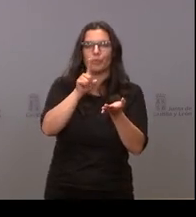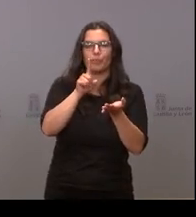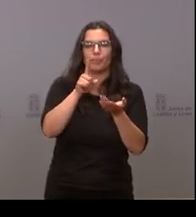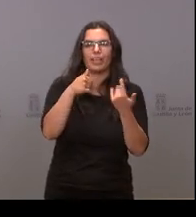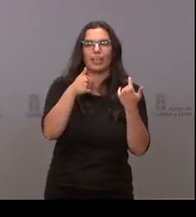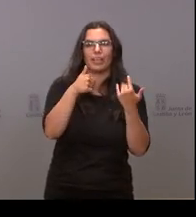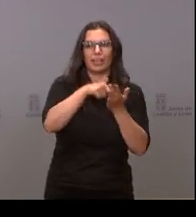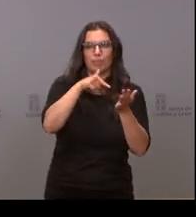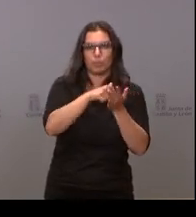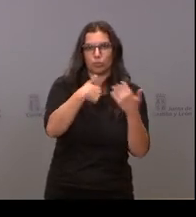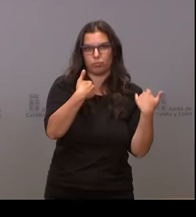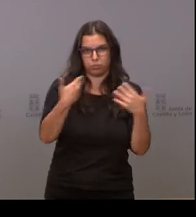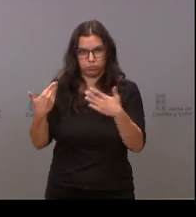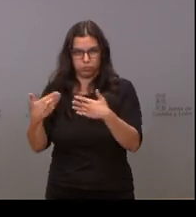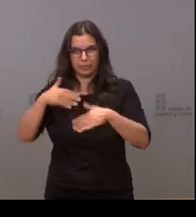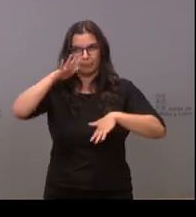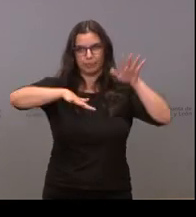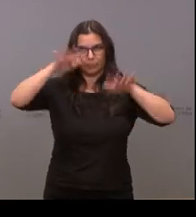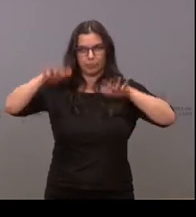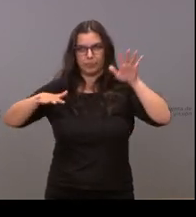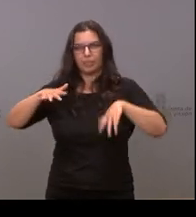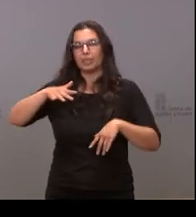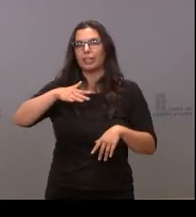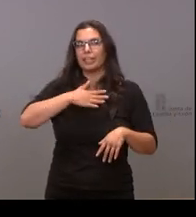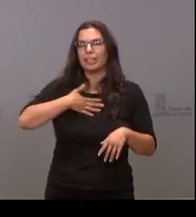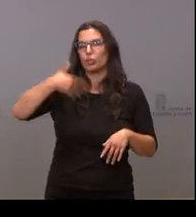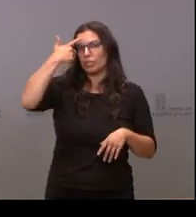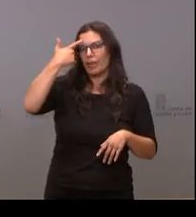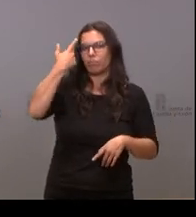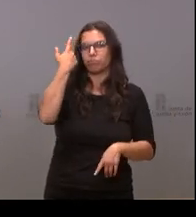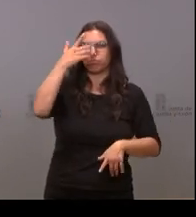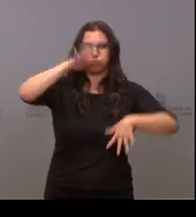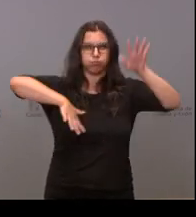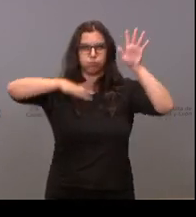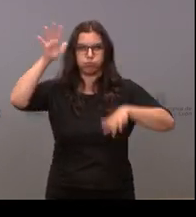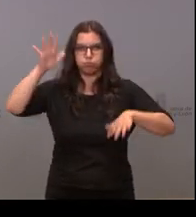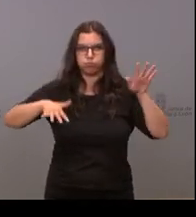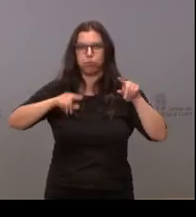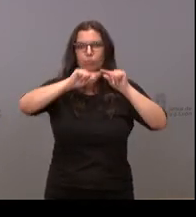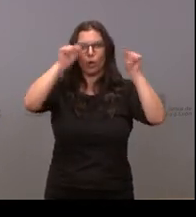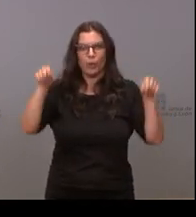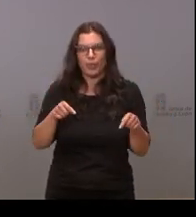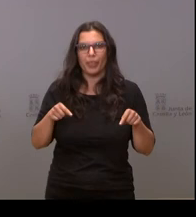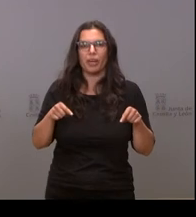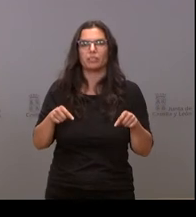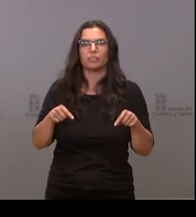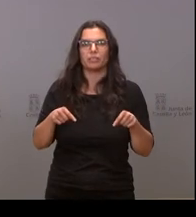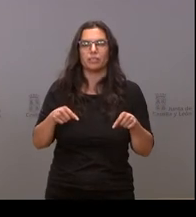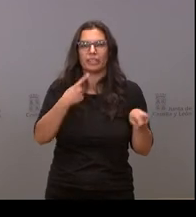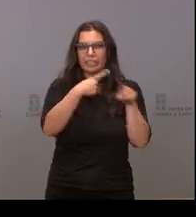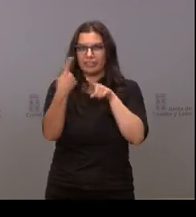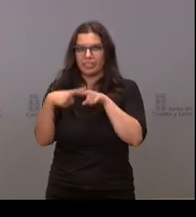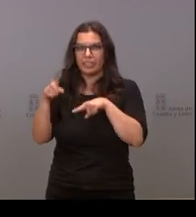este impuesto de donaciones quería saber si las diferencias son importantes entre las distintas áreas de la comunidad